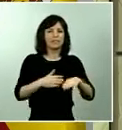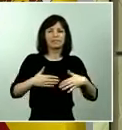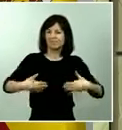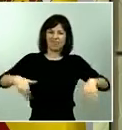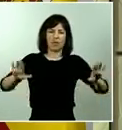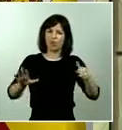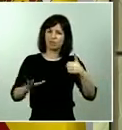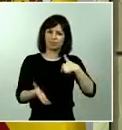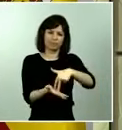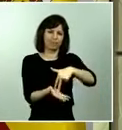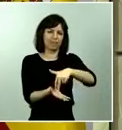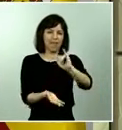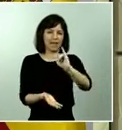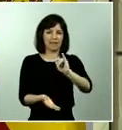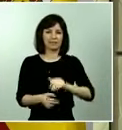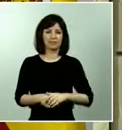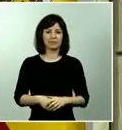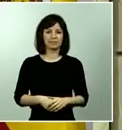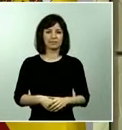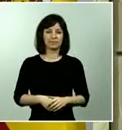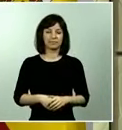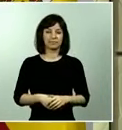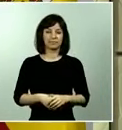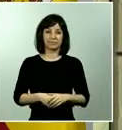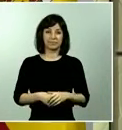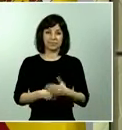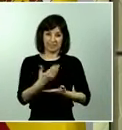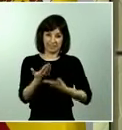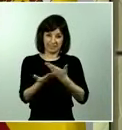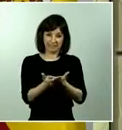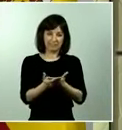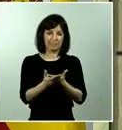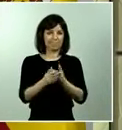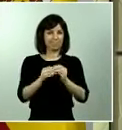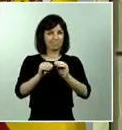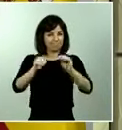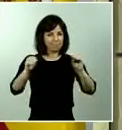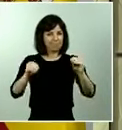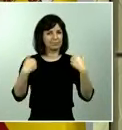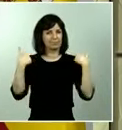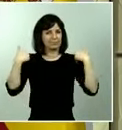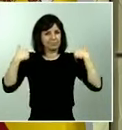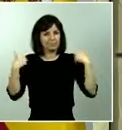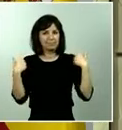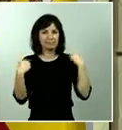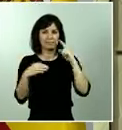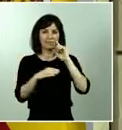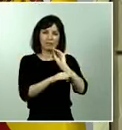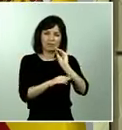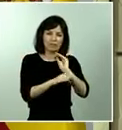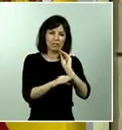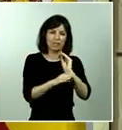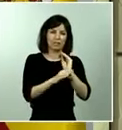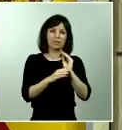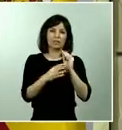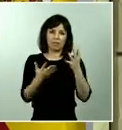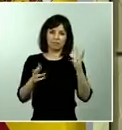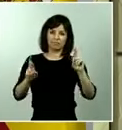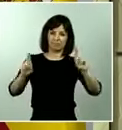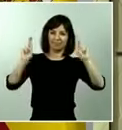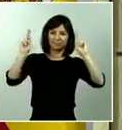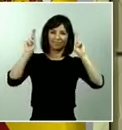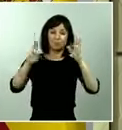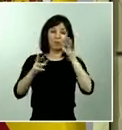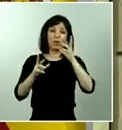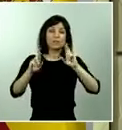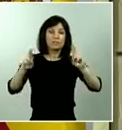Y yo, desde esa petición de prudencia, de responsabilidad y al mismo tiempo de esperanza, porque la esperanza es muy importante,